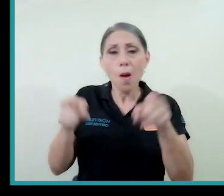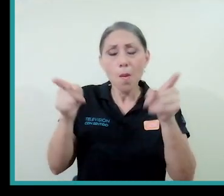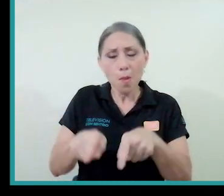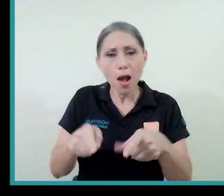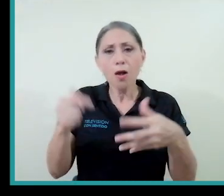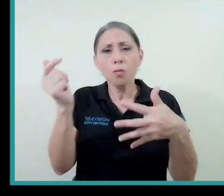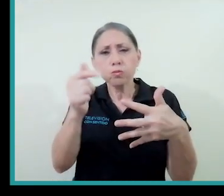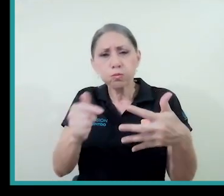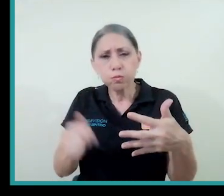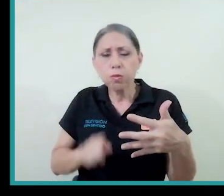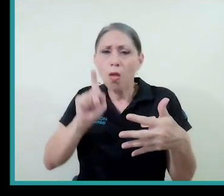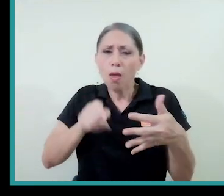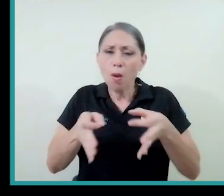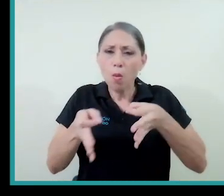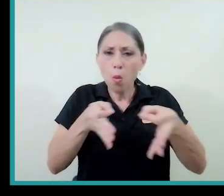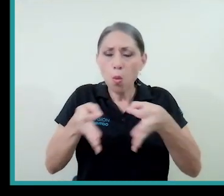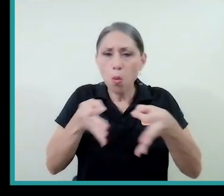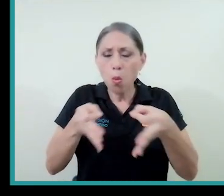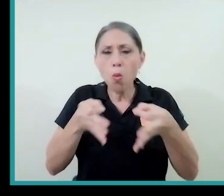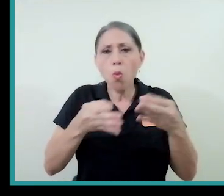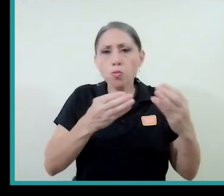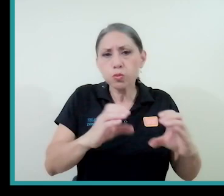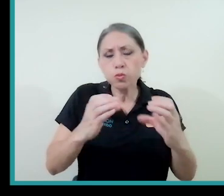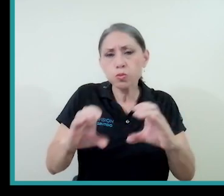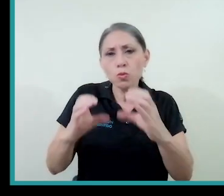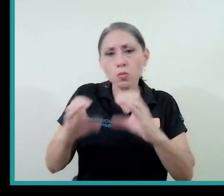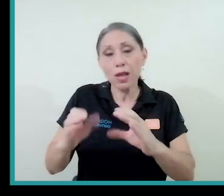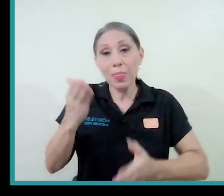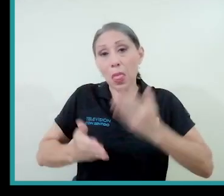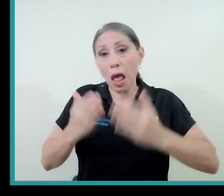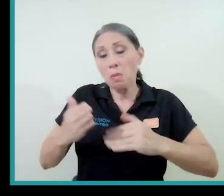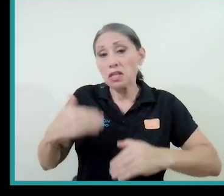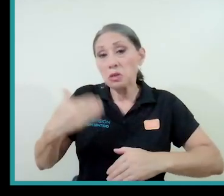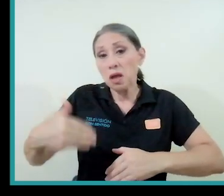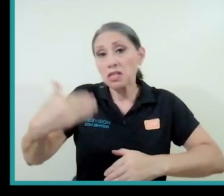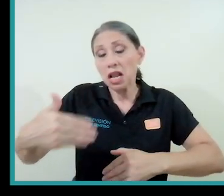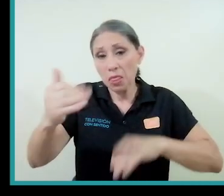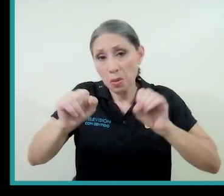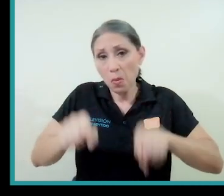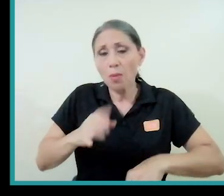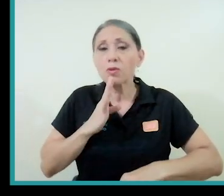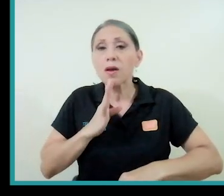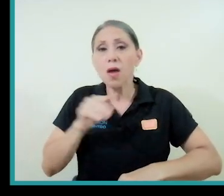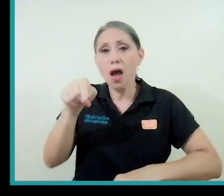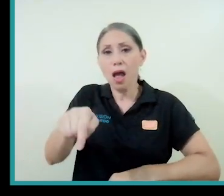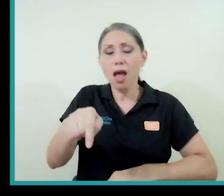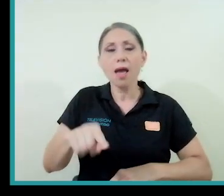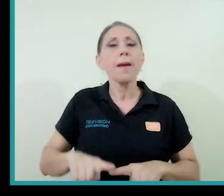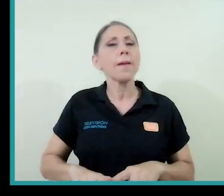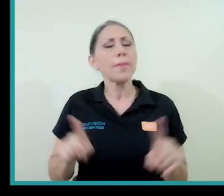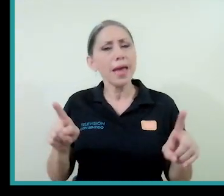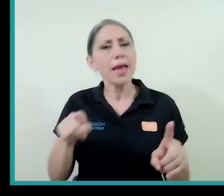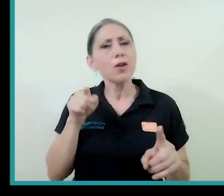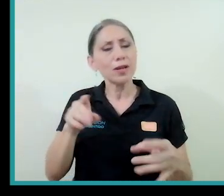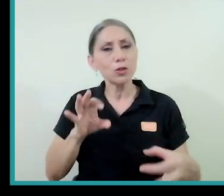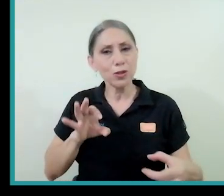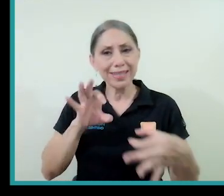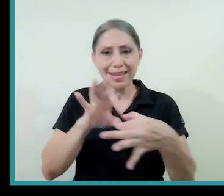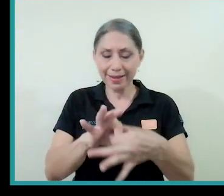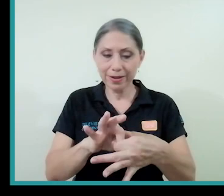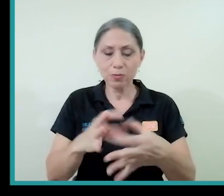importante ir como desglosando y que tal vez lo podemos hacer, digamos, en otro momento aquí más adelante, pero que tiene que ver mucho